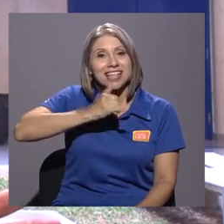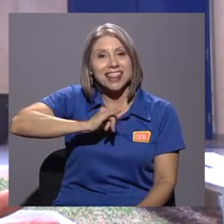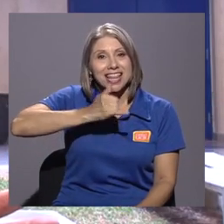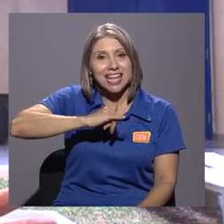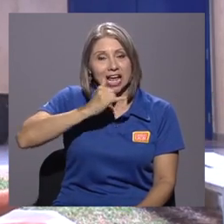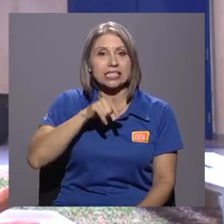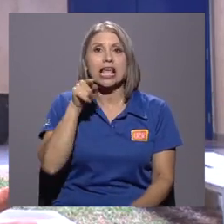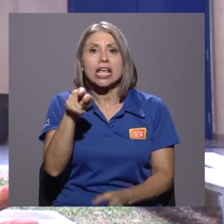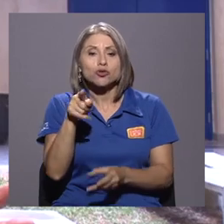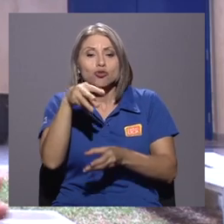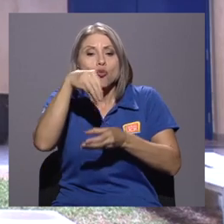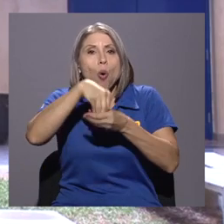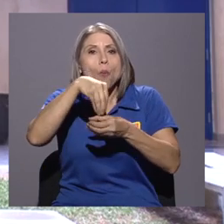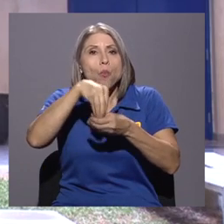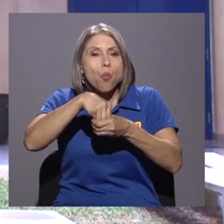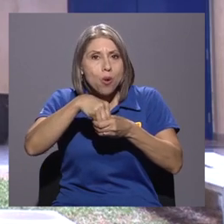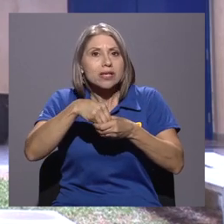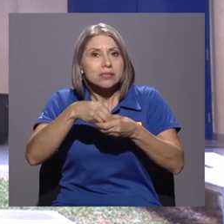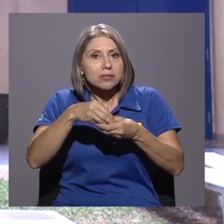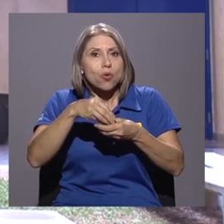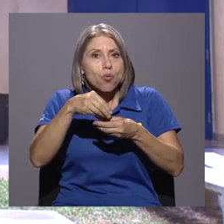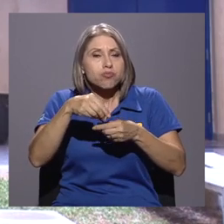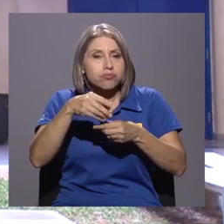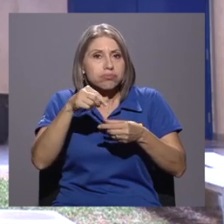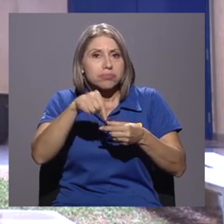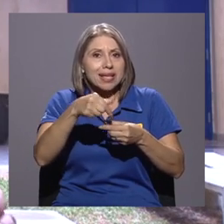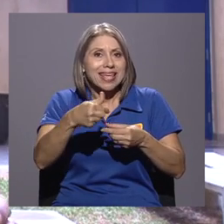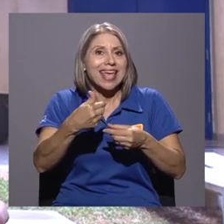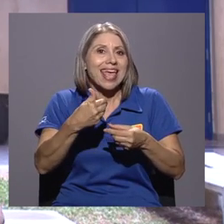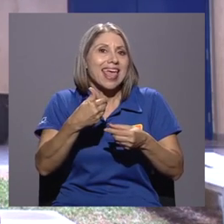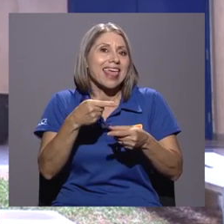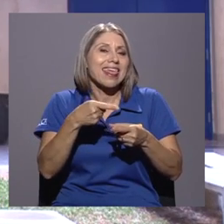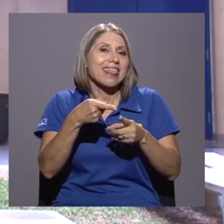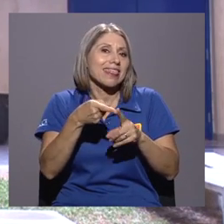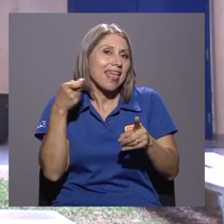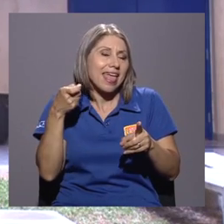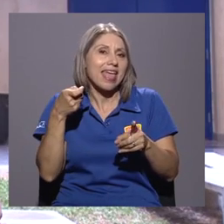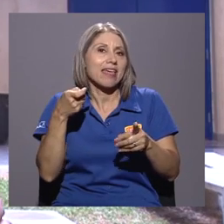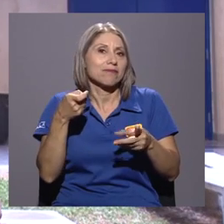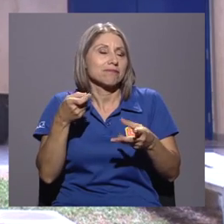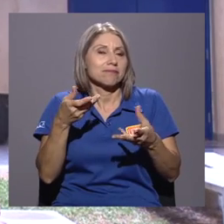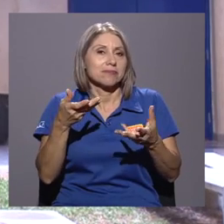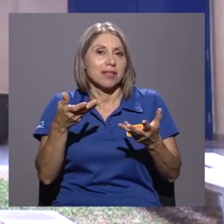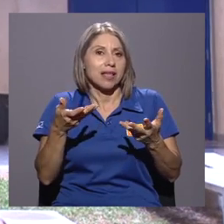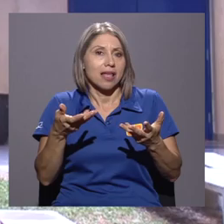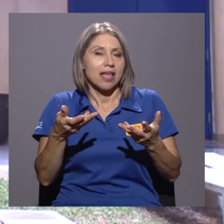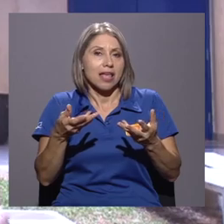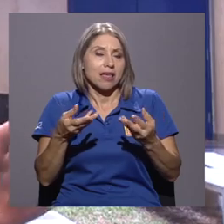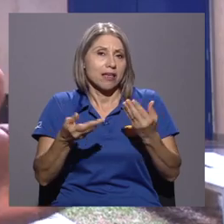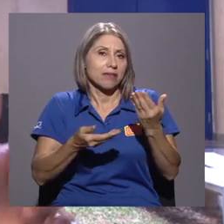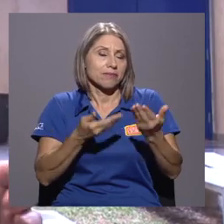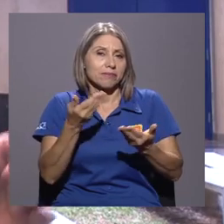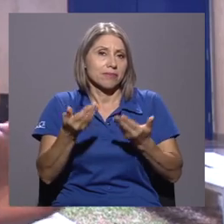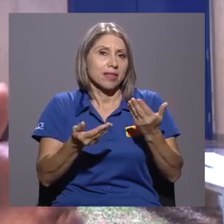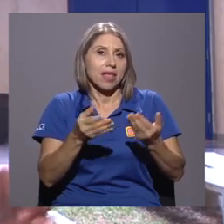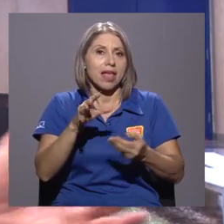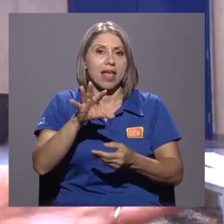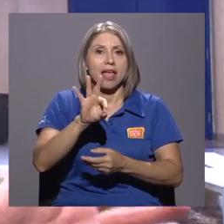orgánico que se obtiene usualmente de la fermentación del